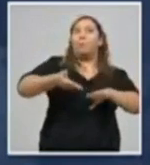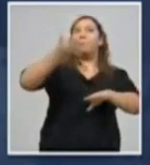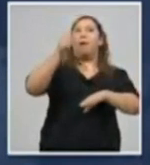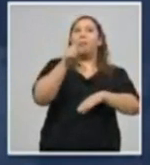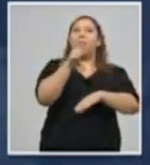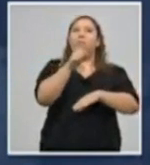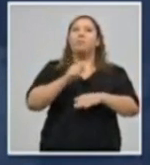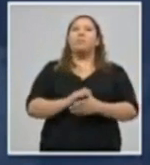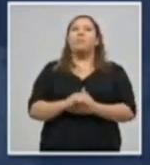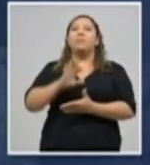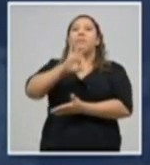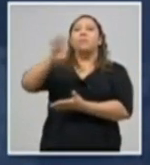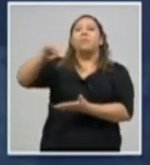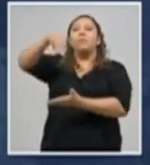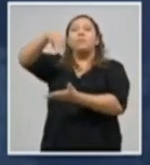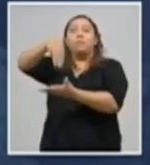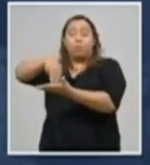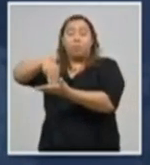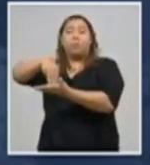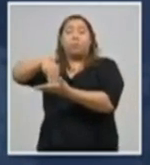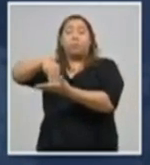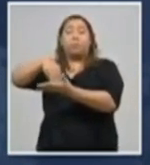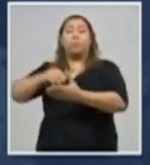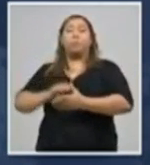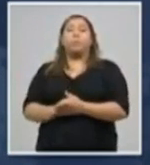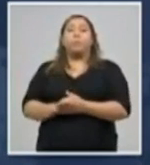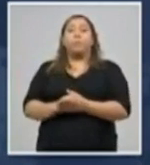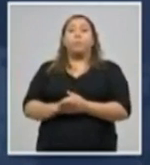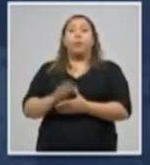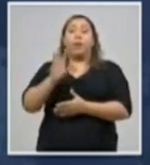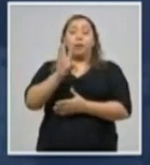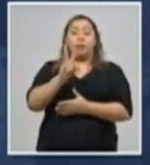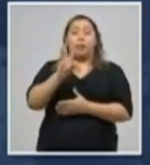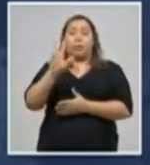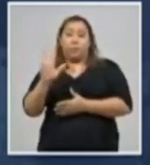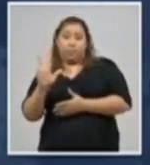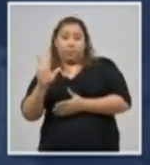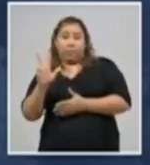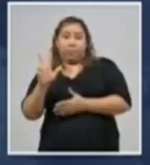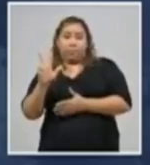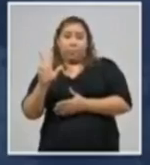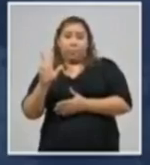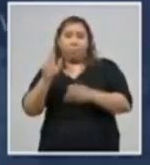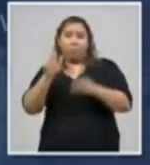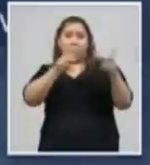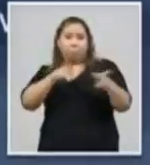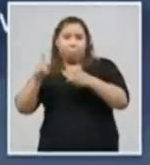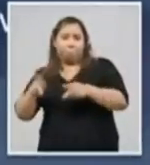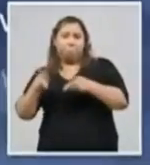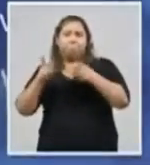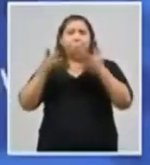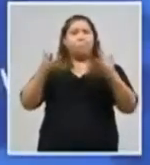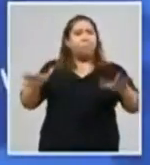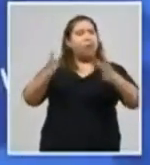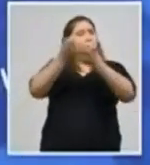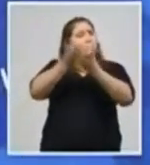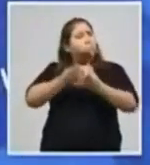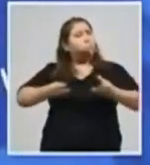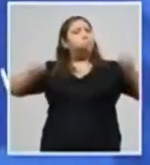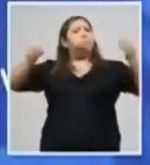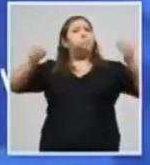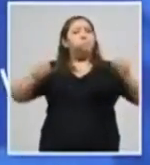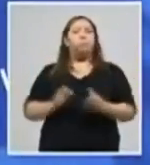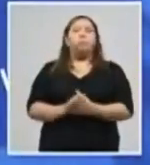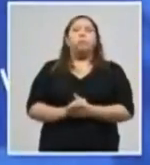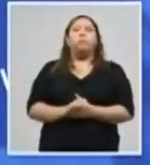Francisco Morazán. 63 nuevos recuperados para este día. Y en